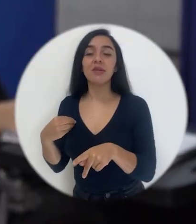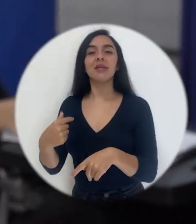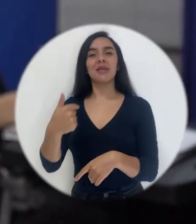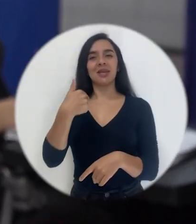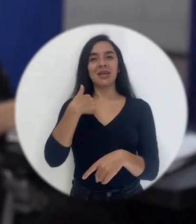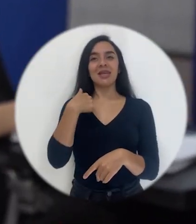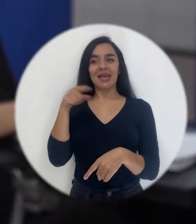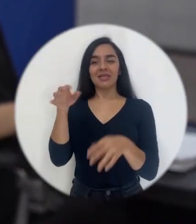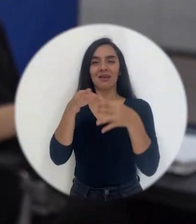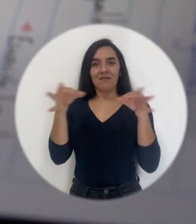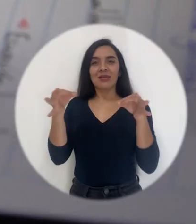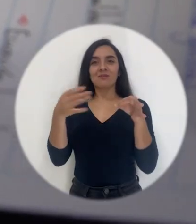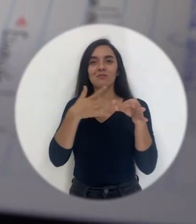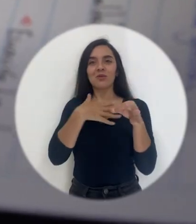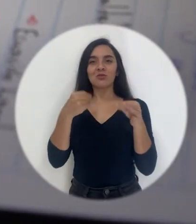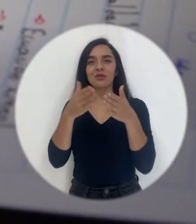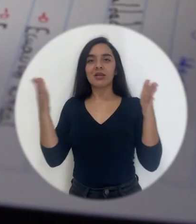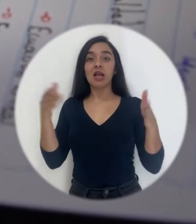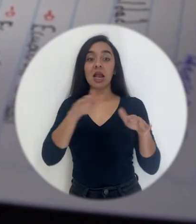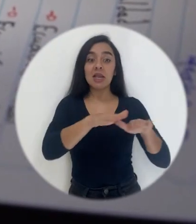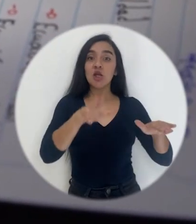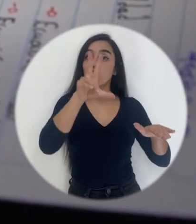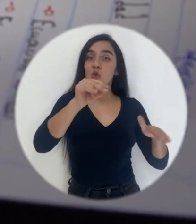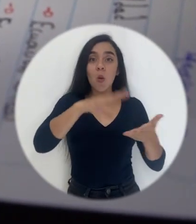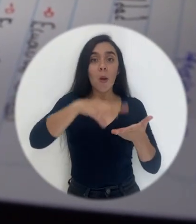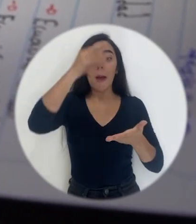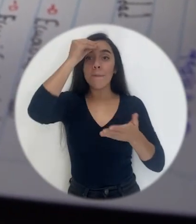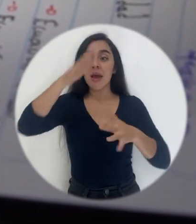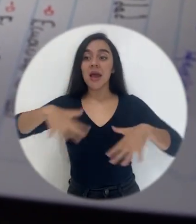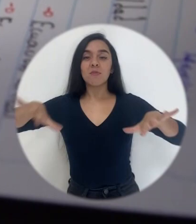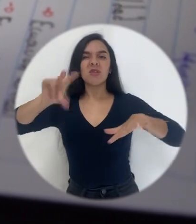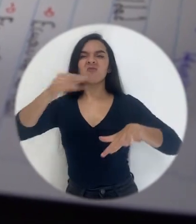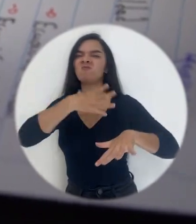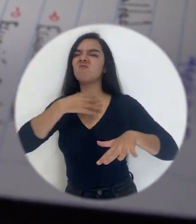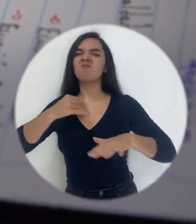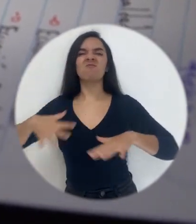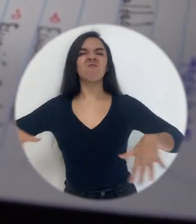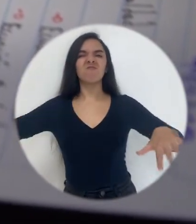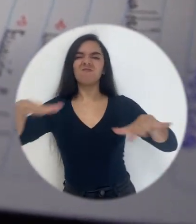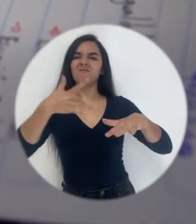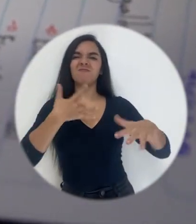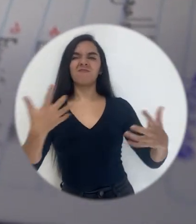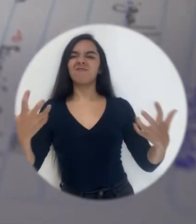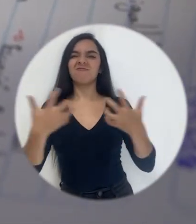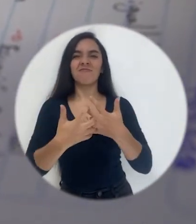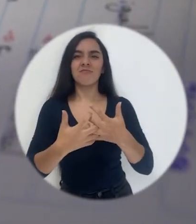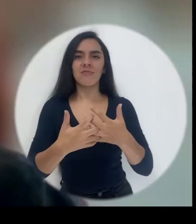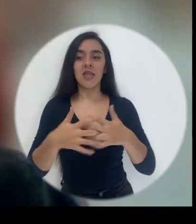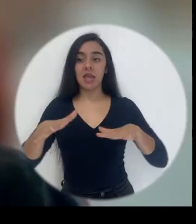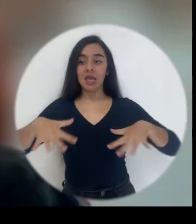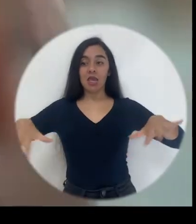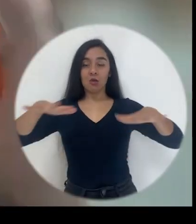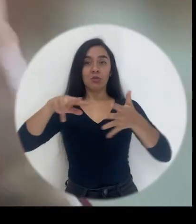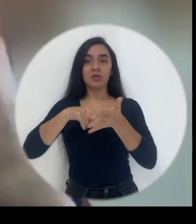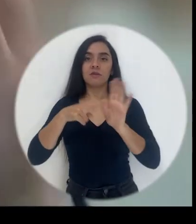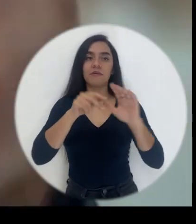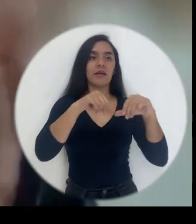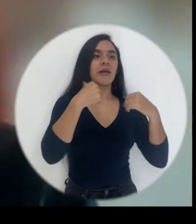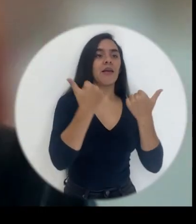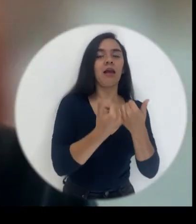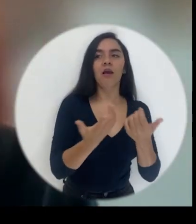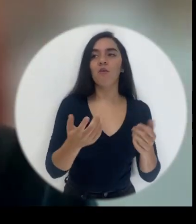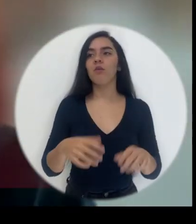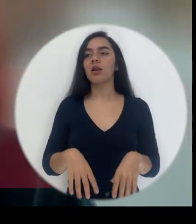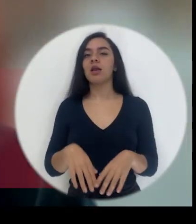gusta ampliarlo todavía más. Los niños no aprenden en ambientes que no les agradan y por ambiente está el aula pero también está